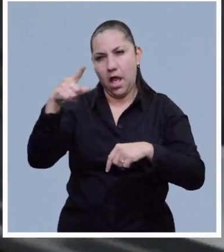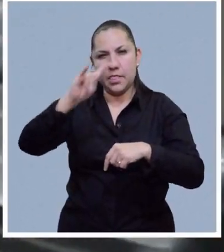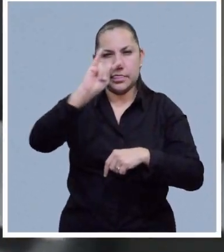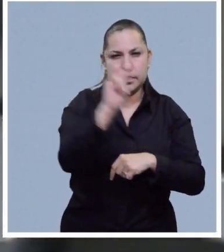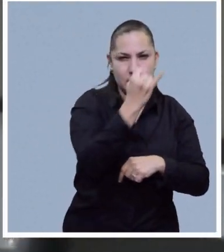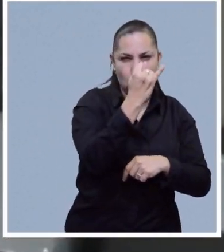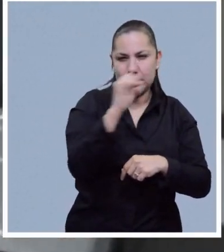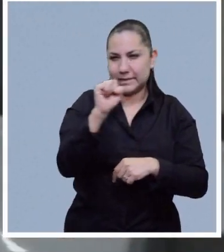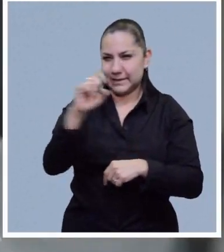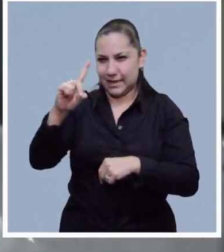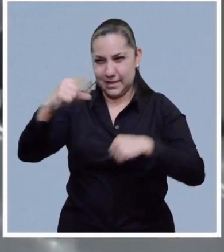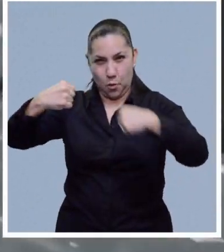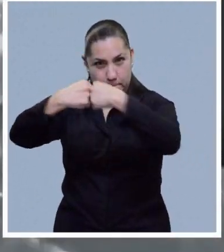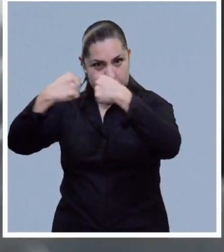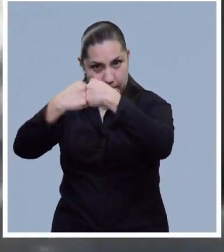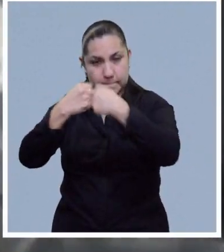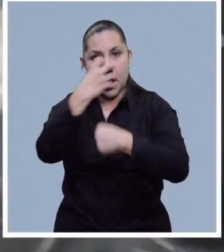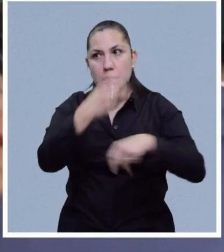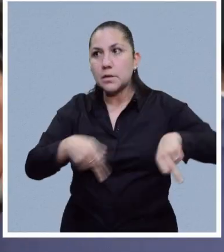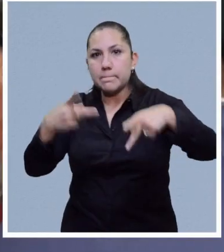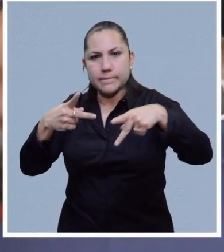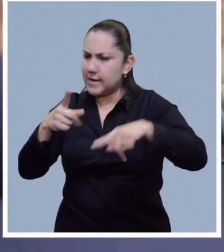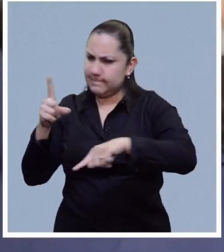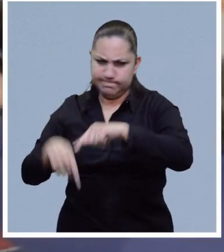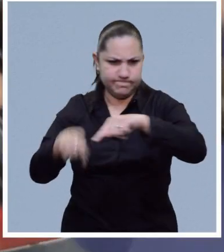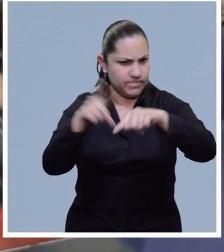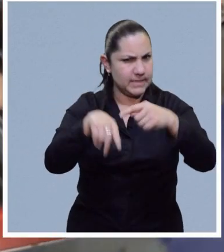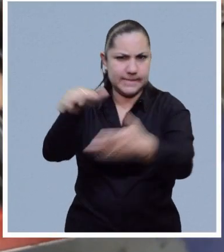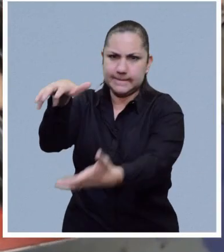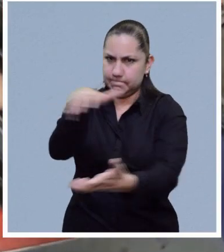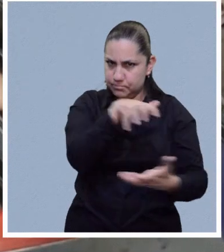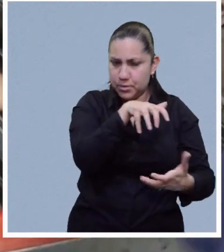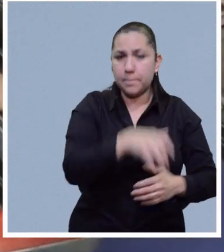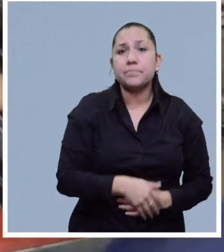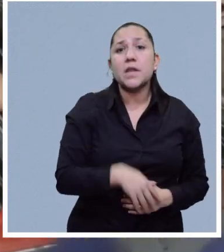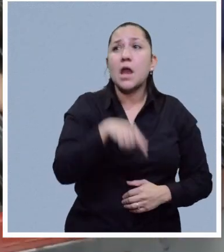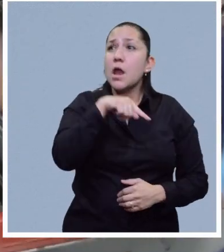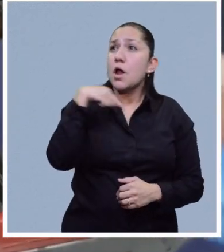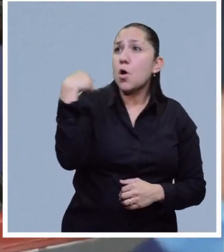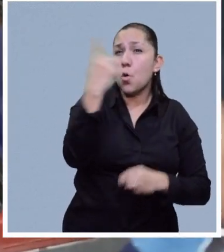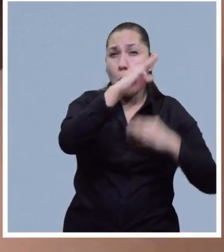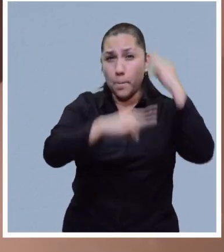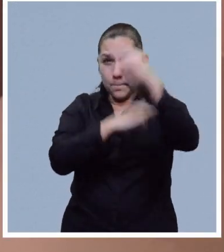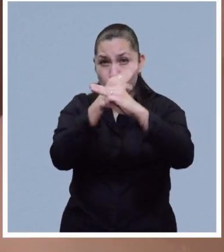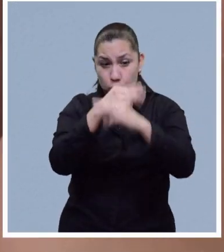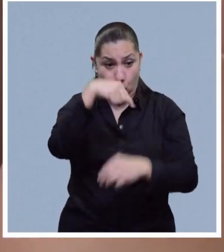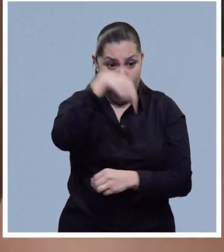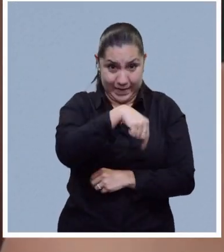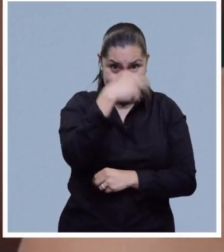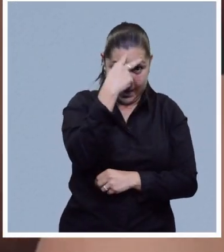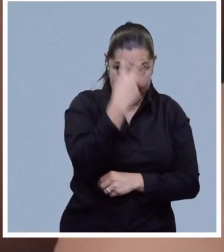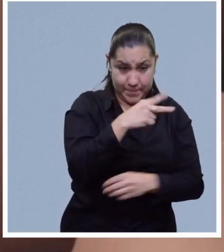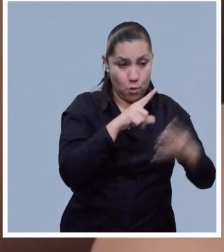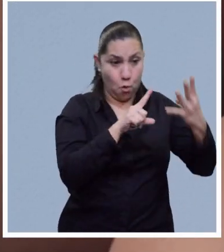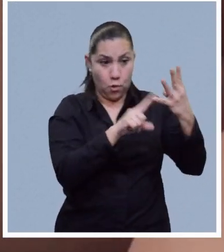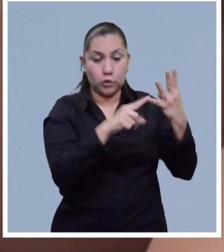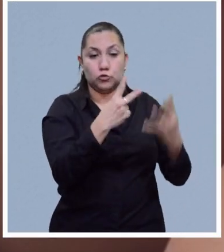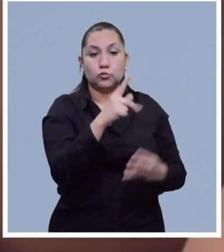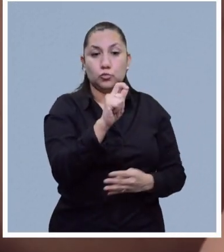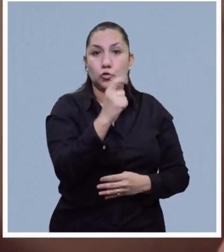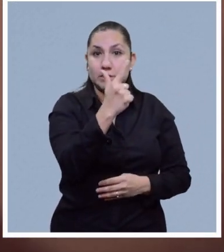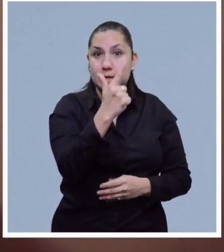en el cruce de Tijuana a San Diego. México es el cuarto productor de huevo en el mundo, registrando 2